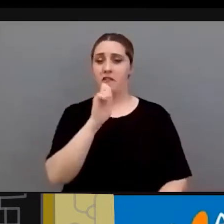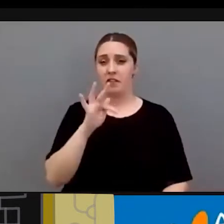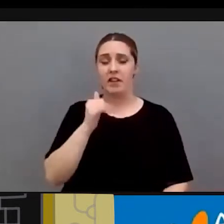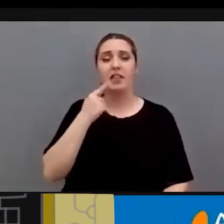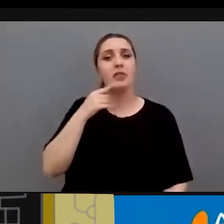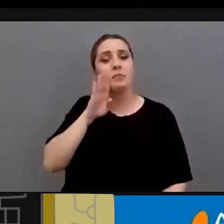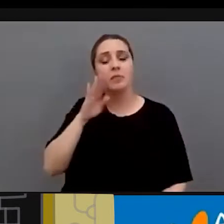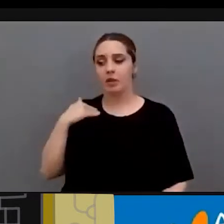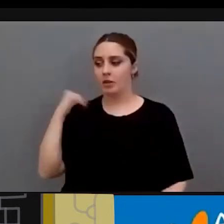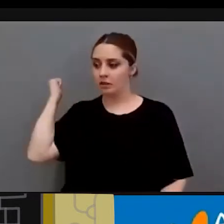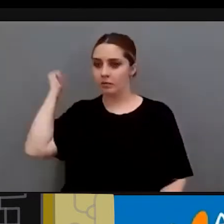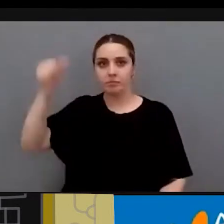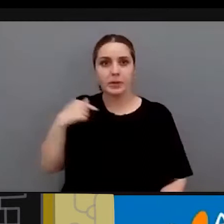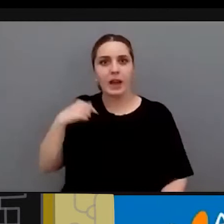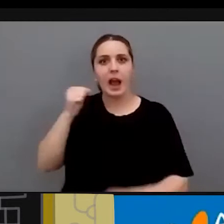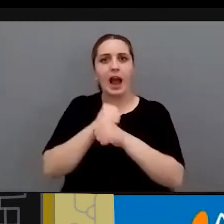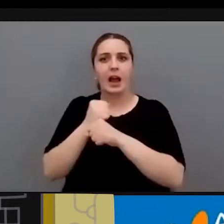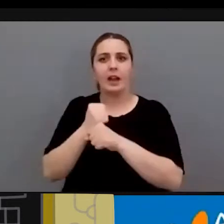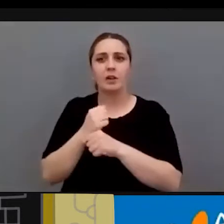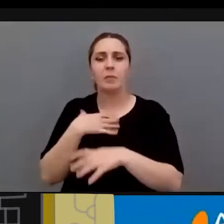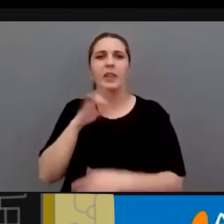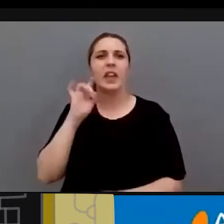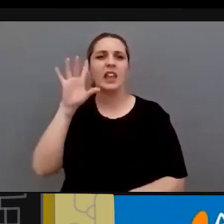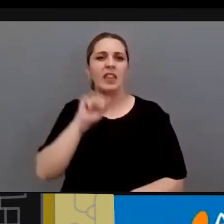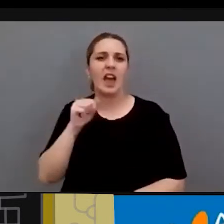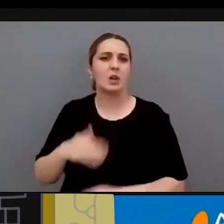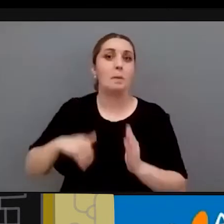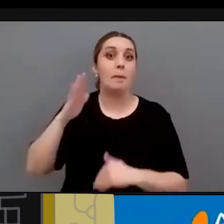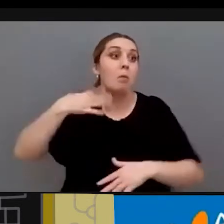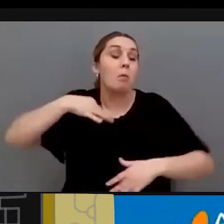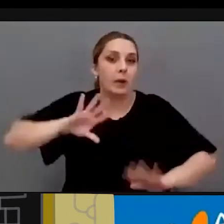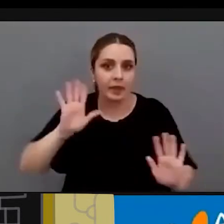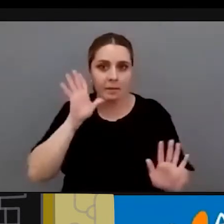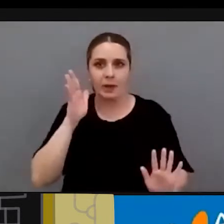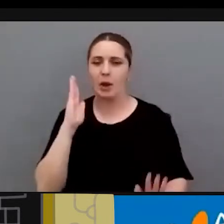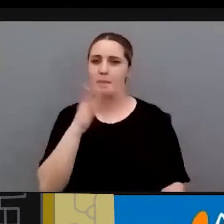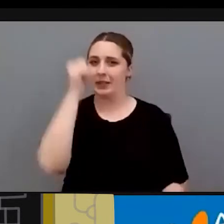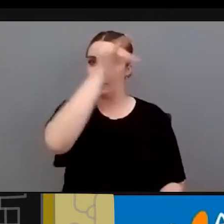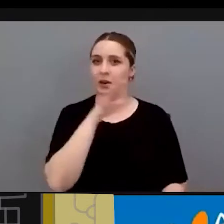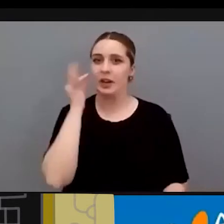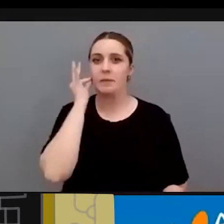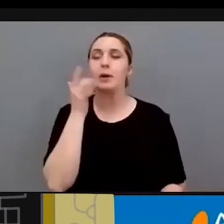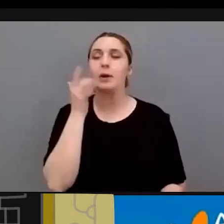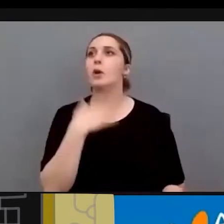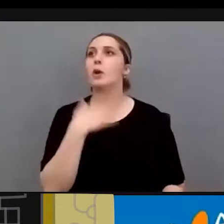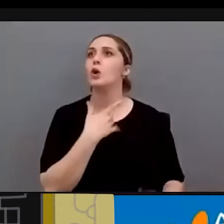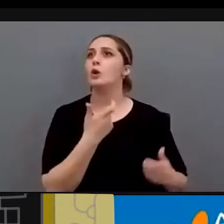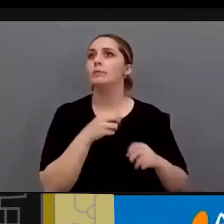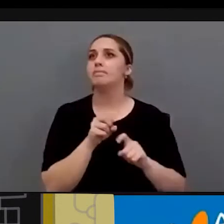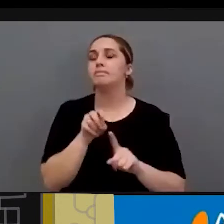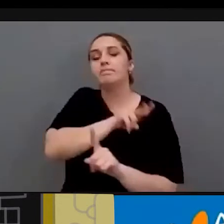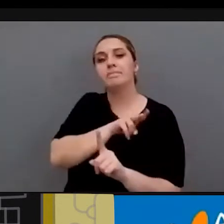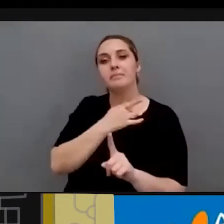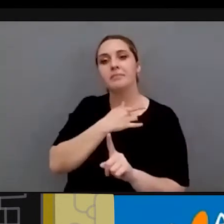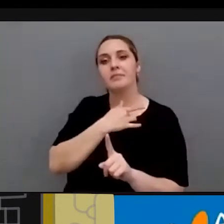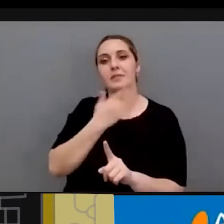con impacto de género, A lo mejor más de 15 años. Pero fíjate, yo ahora mismo en el otro ámbito, desde el otro lado del